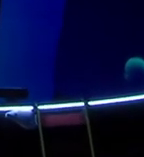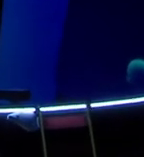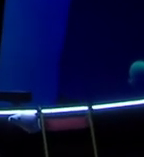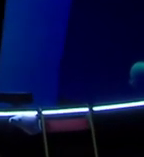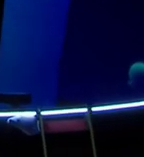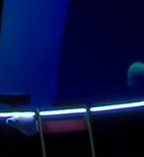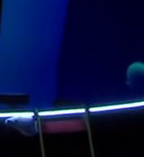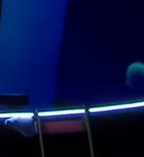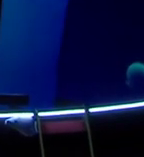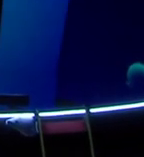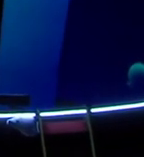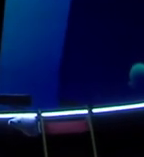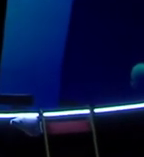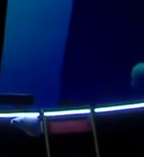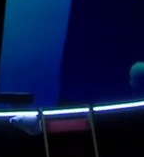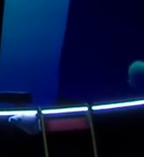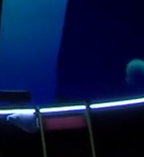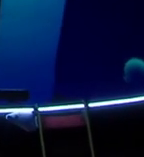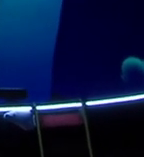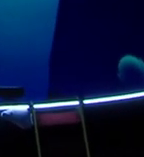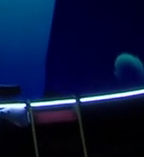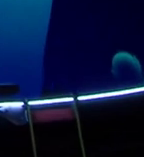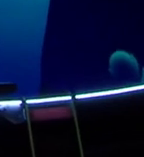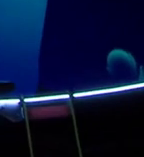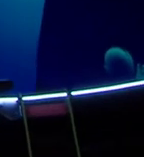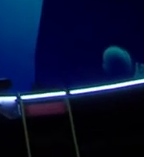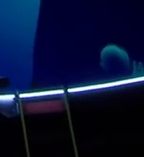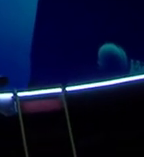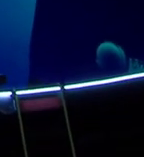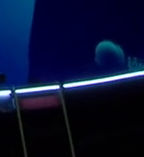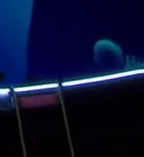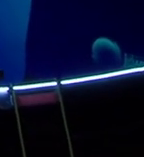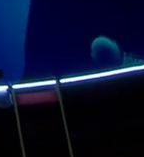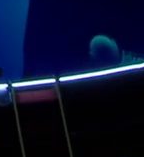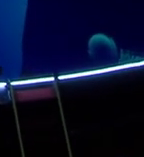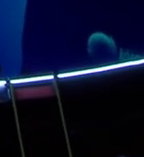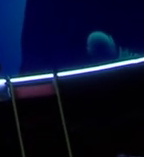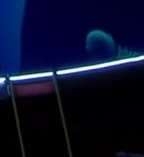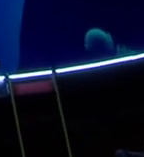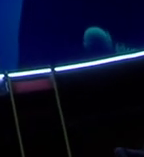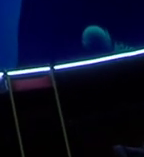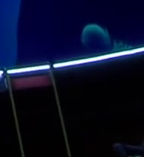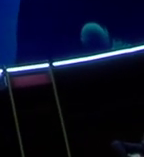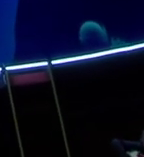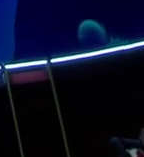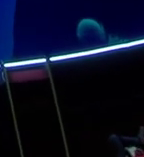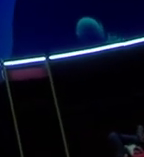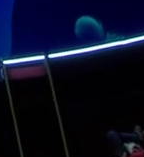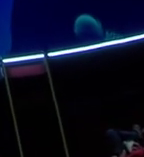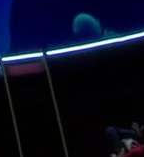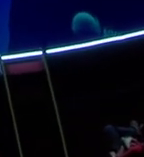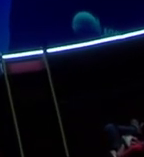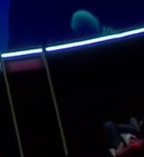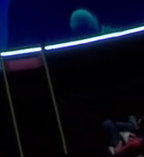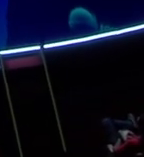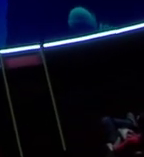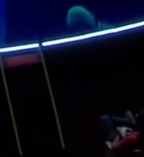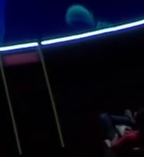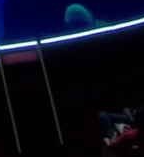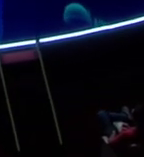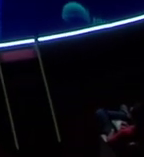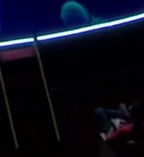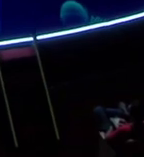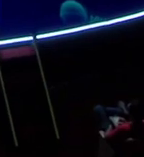atmosférica de la Universidad de Oxford, que actualmente se desempeña como directora del núcleo Milene Paleoclima y